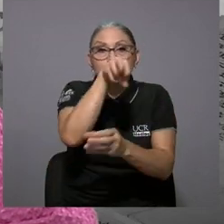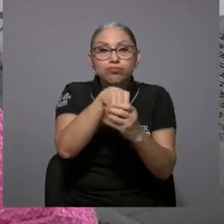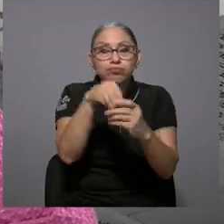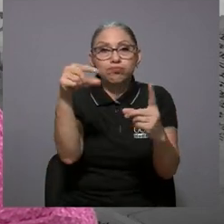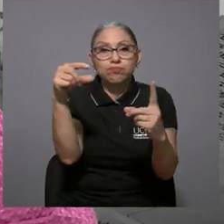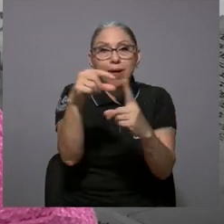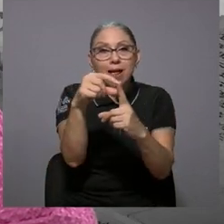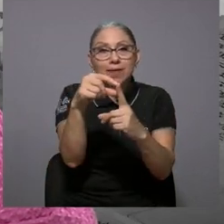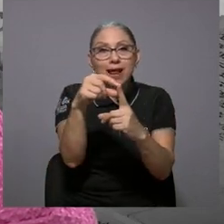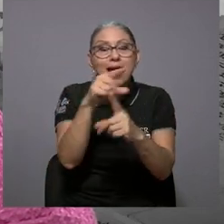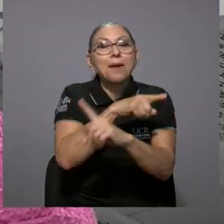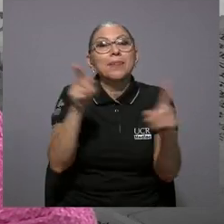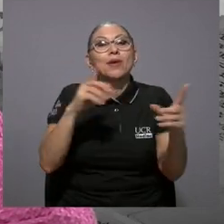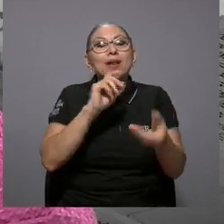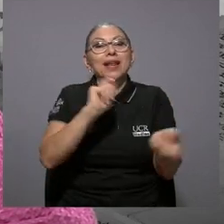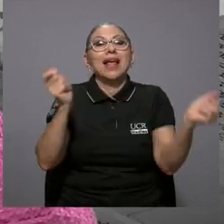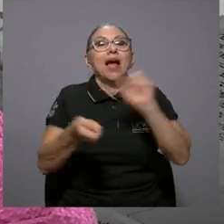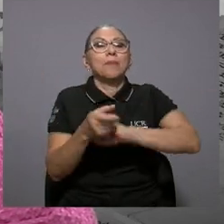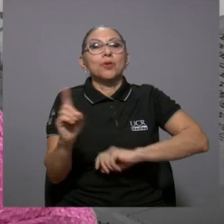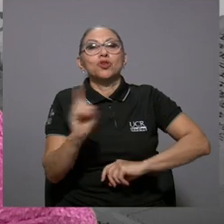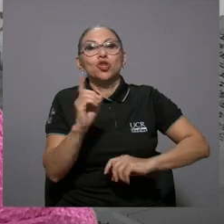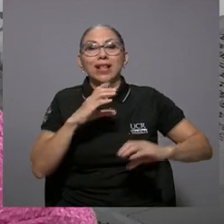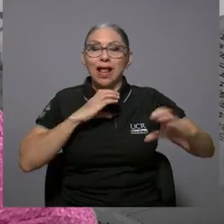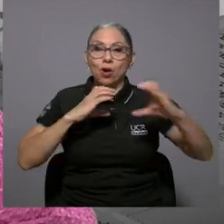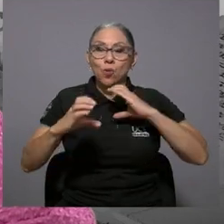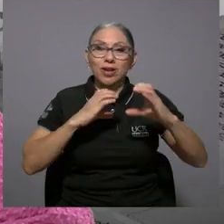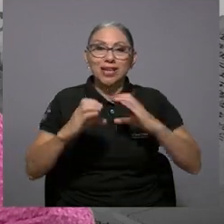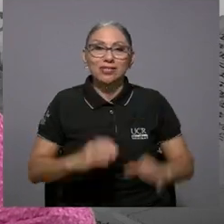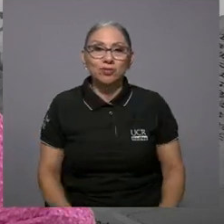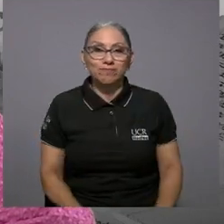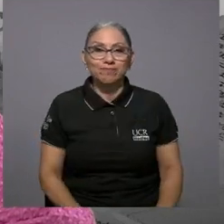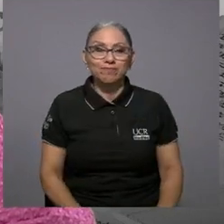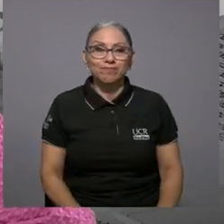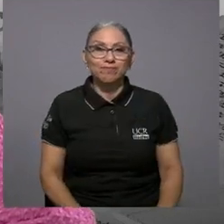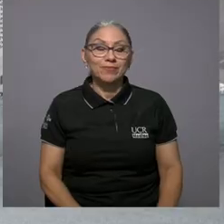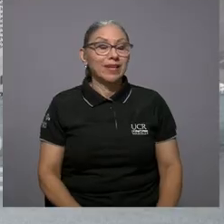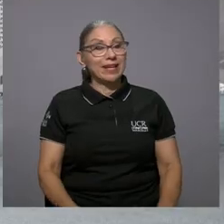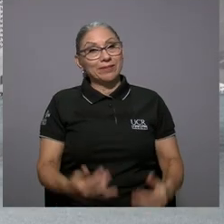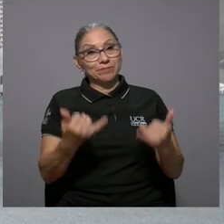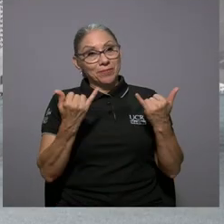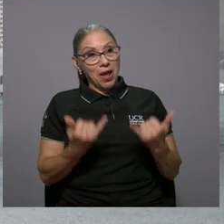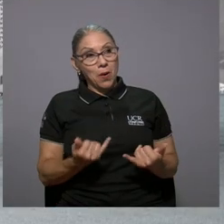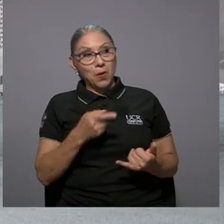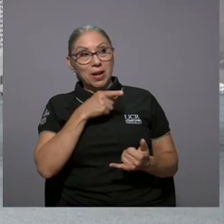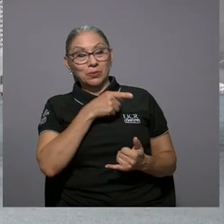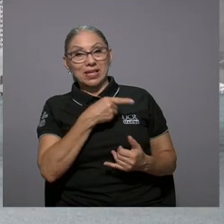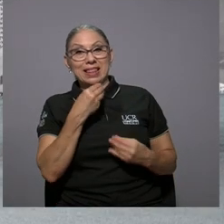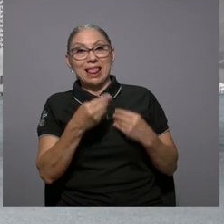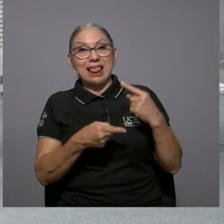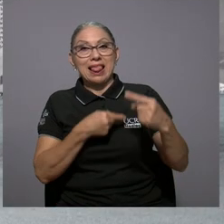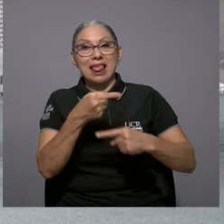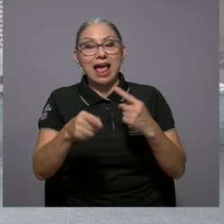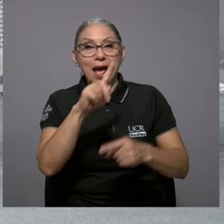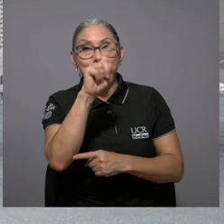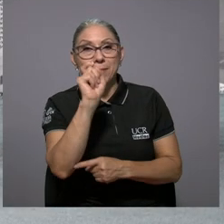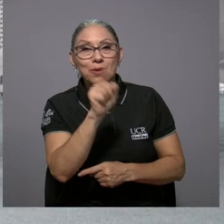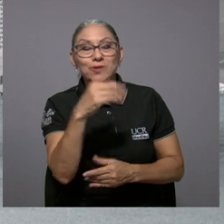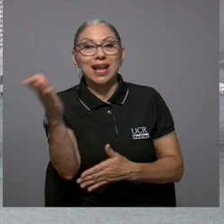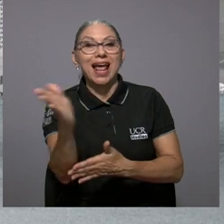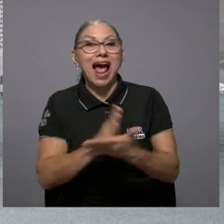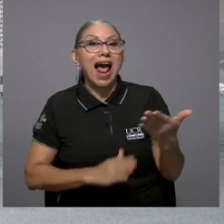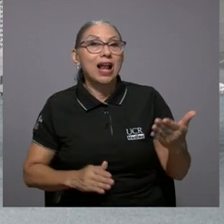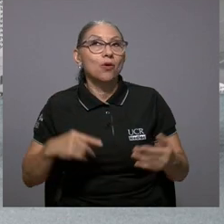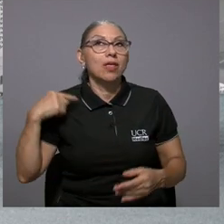engloba la palabra pero el cambio es en la comunicación irremediablemente usted me lleva a preguntarle